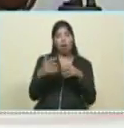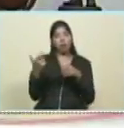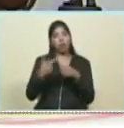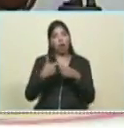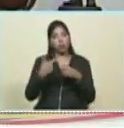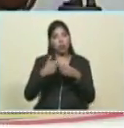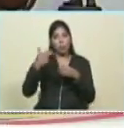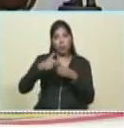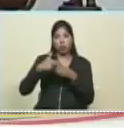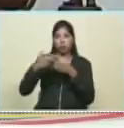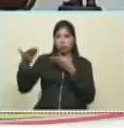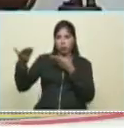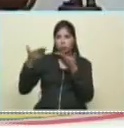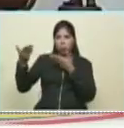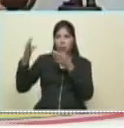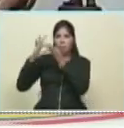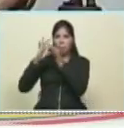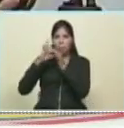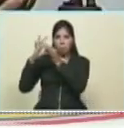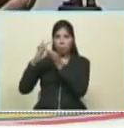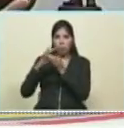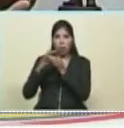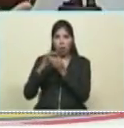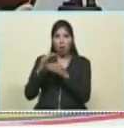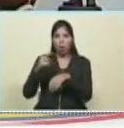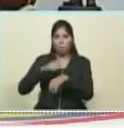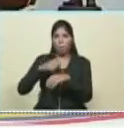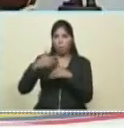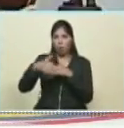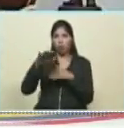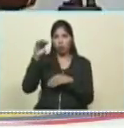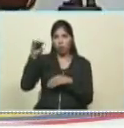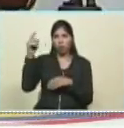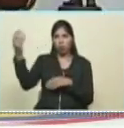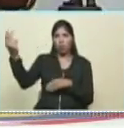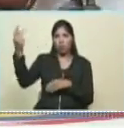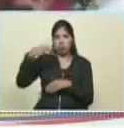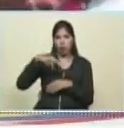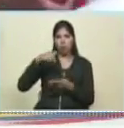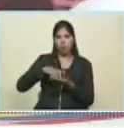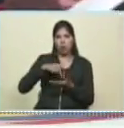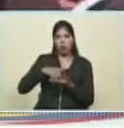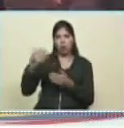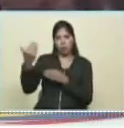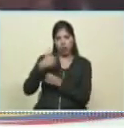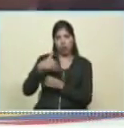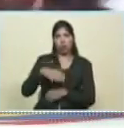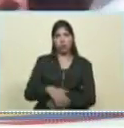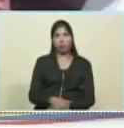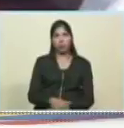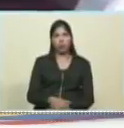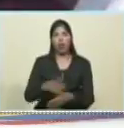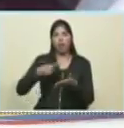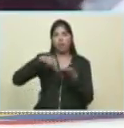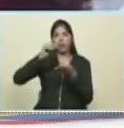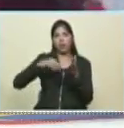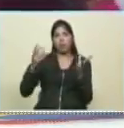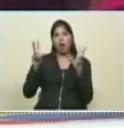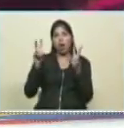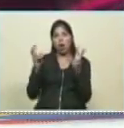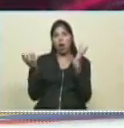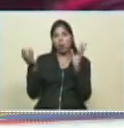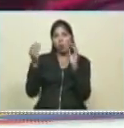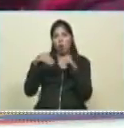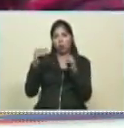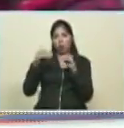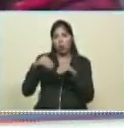que marcha bastante bien muy pronto vendrá el ministro de energía y petróleo de argelia venezuela para firmar nuevos acuerdos de